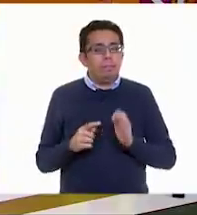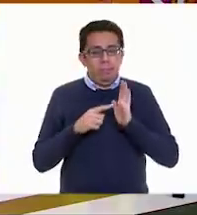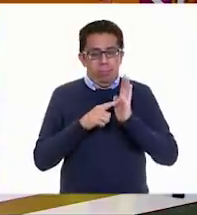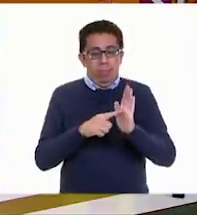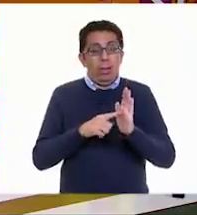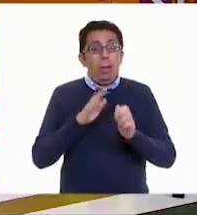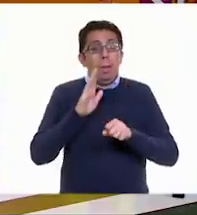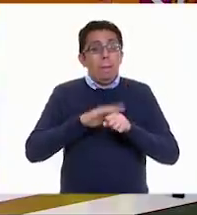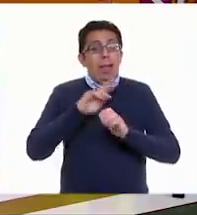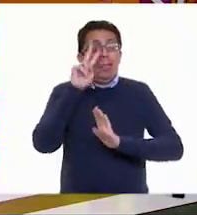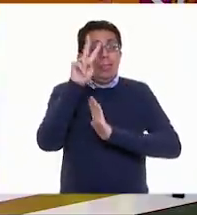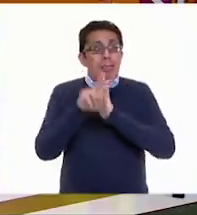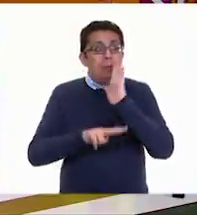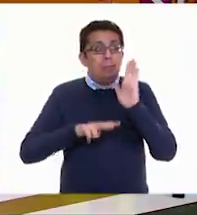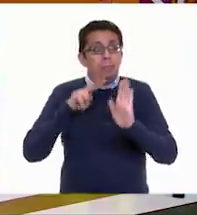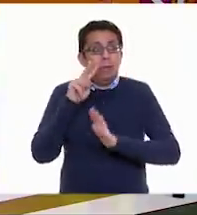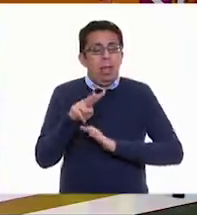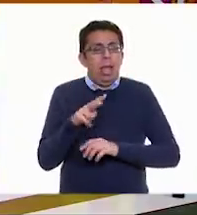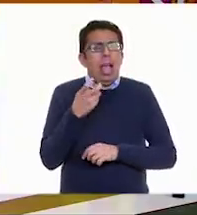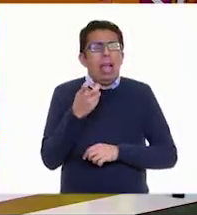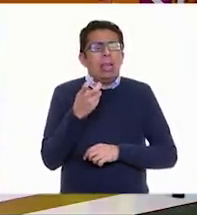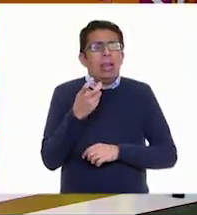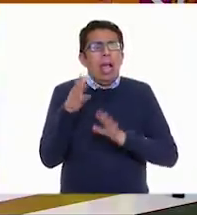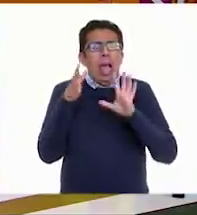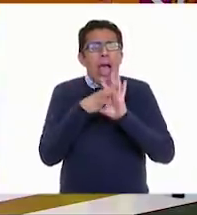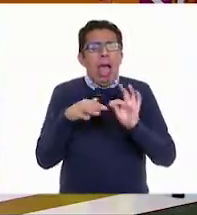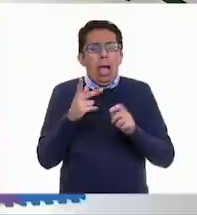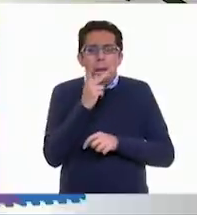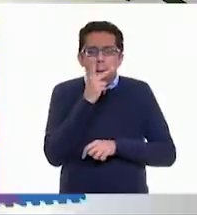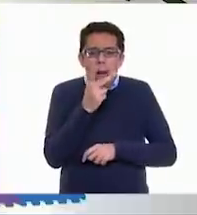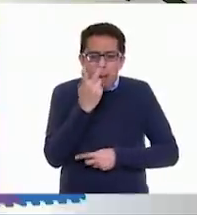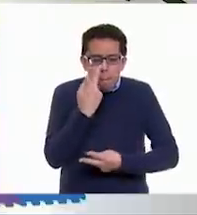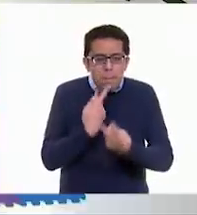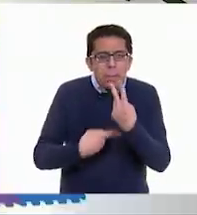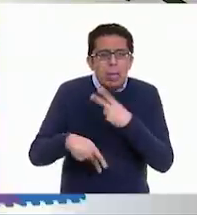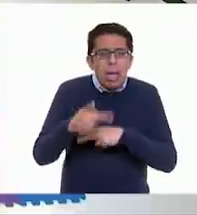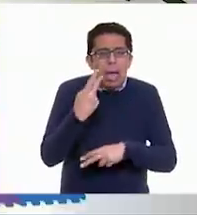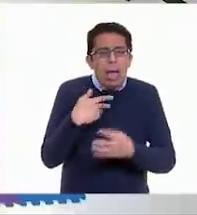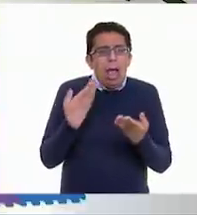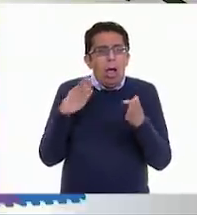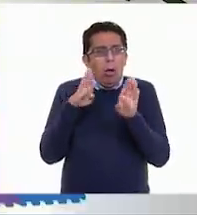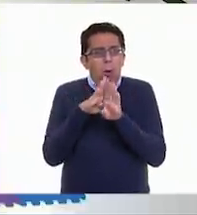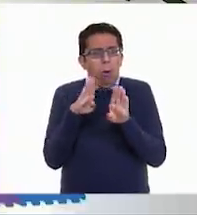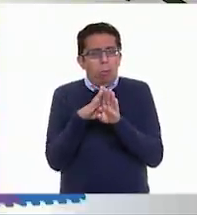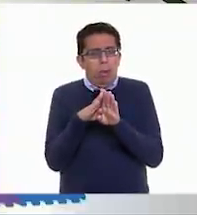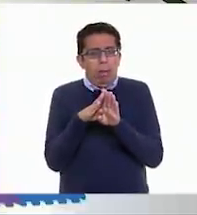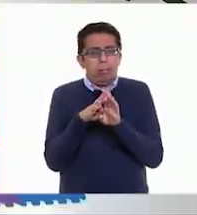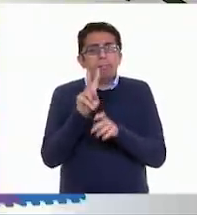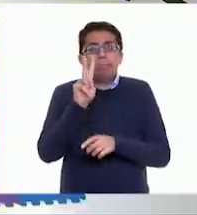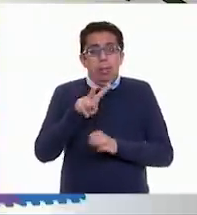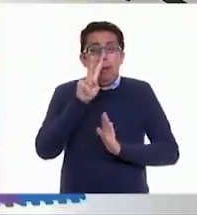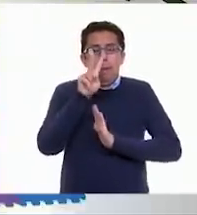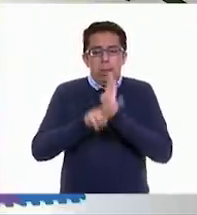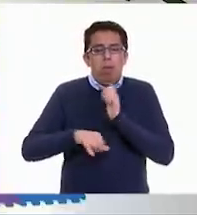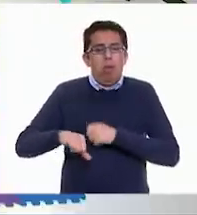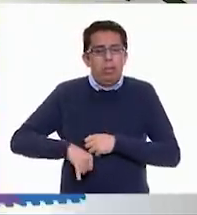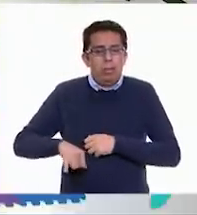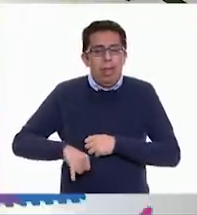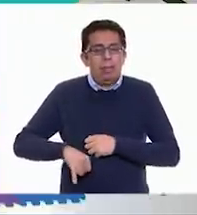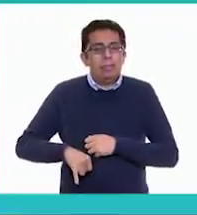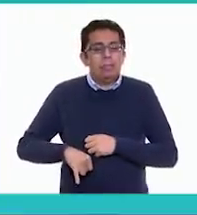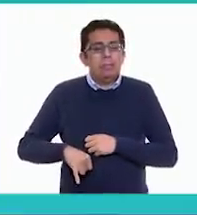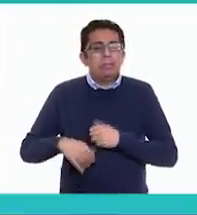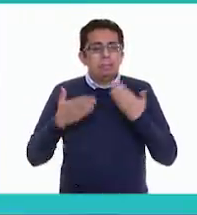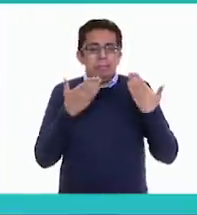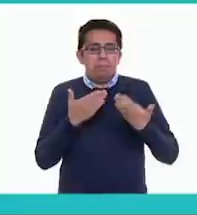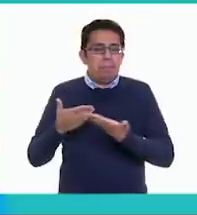donde nos dice el origen de las palabras. Ah, muy bien. Muy interesante este video y para seguir enriqueciendo esto. Vamos a